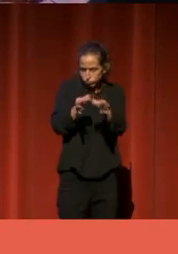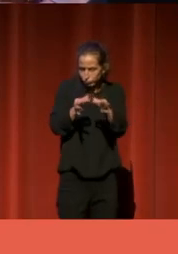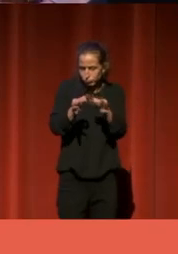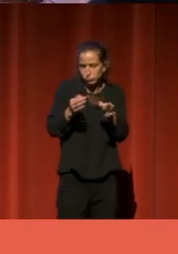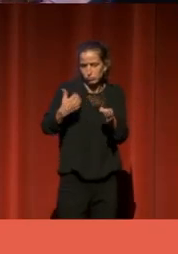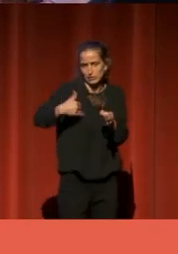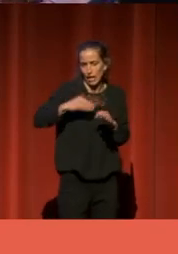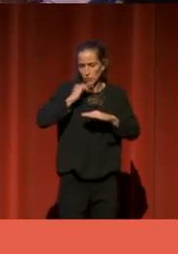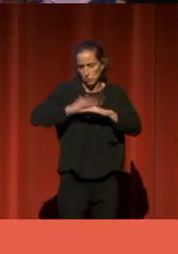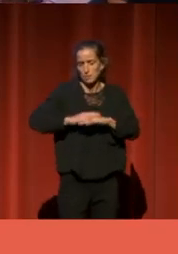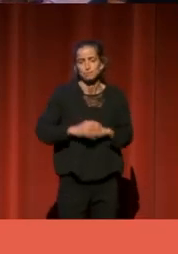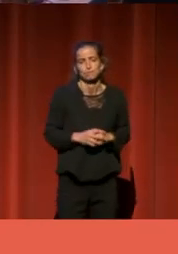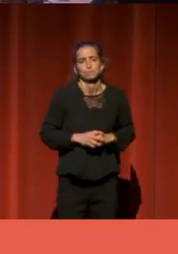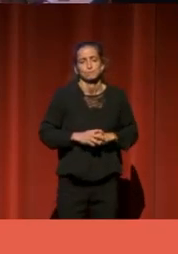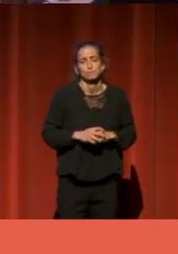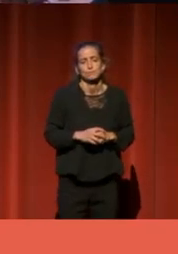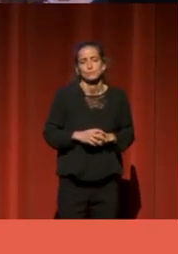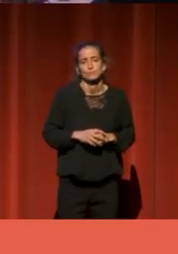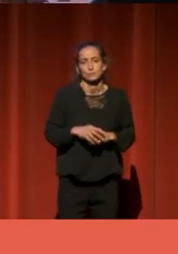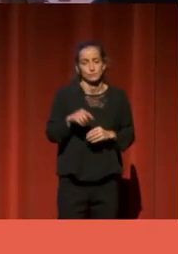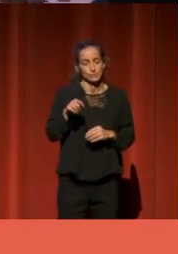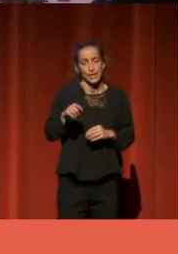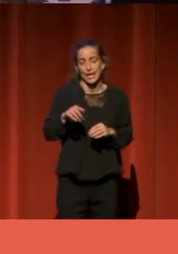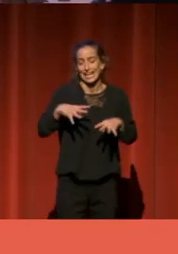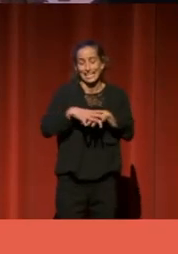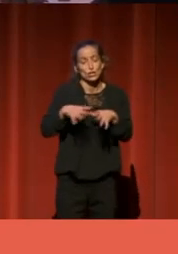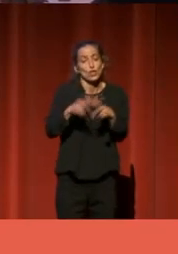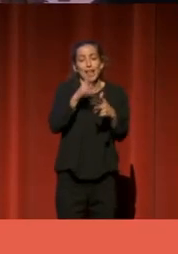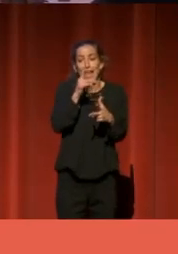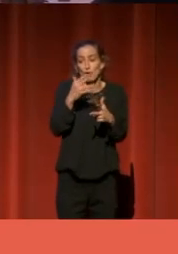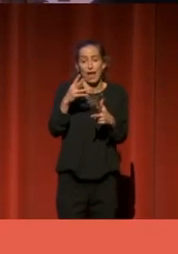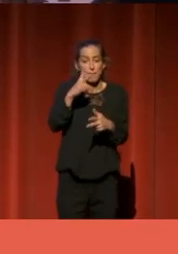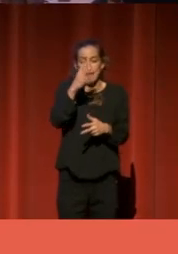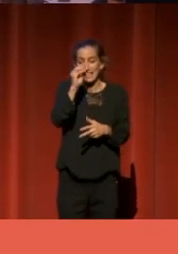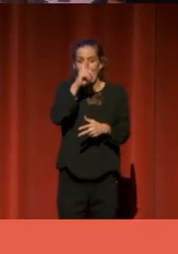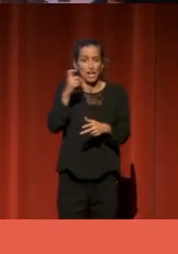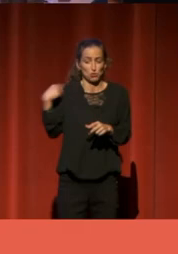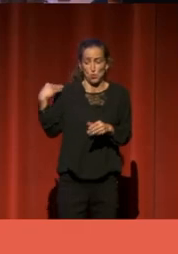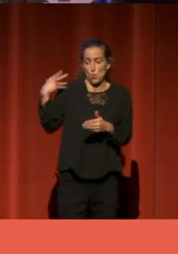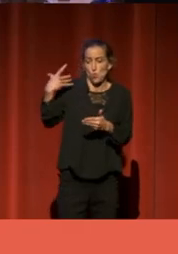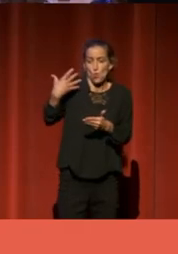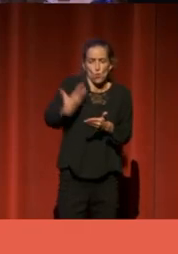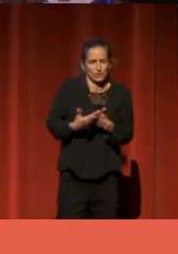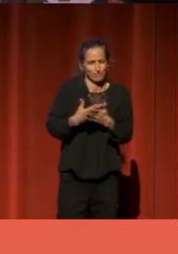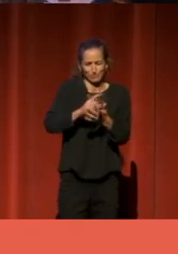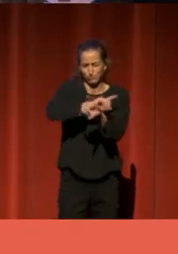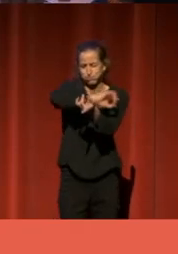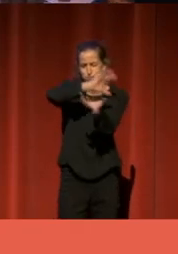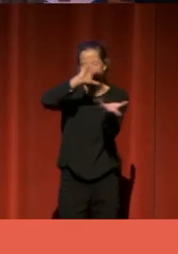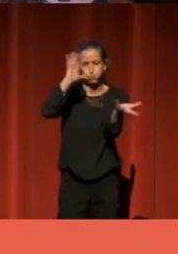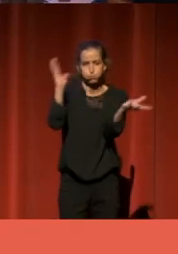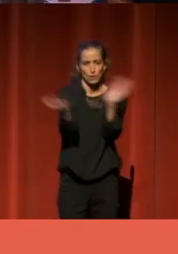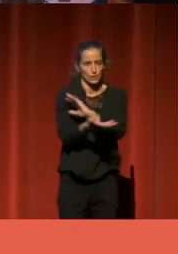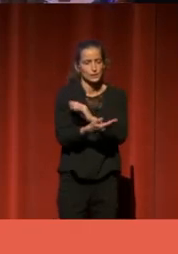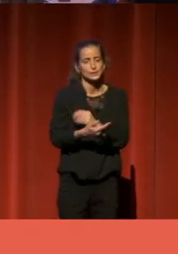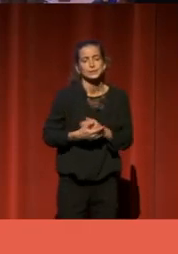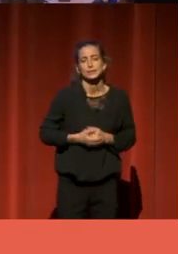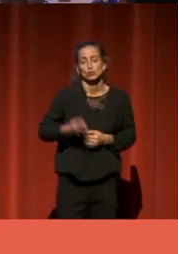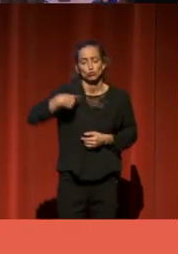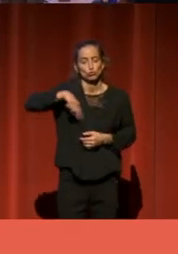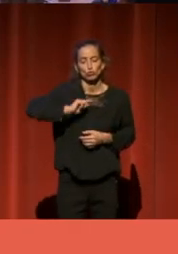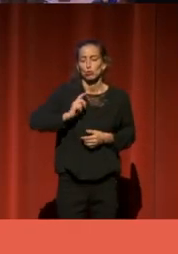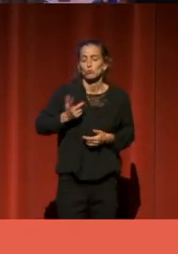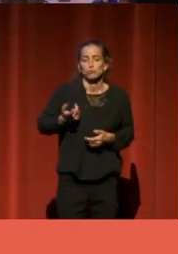Las redes sociales han propiciado el cambio más significativo en nuestras sociedades en los últimos 20 años. No solo han modificado nuestros hábitos